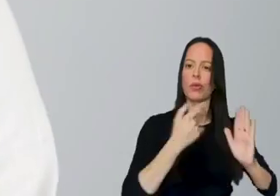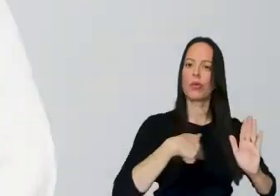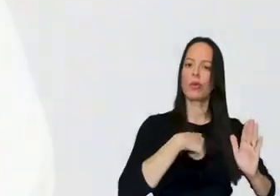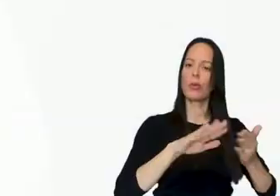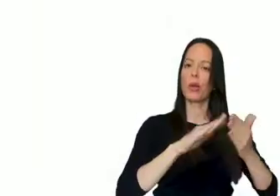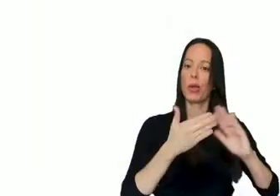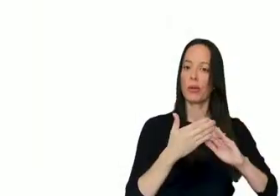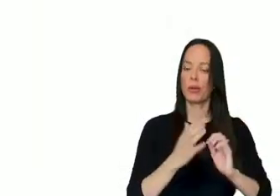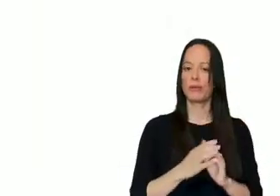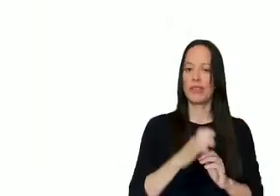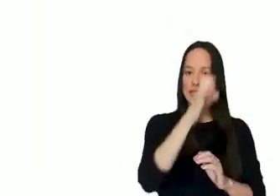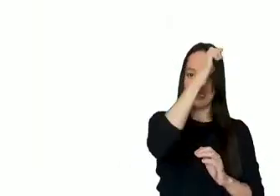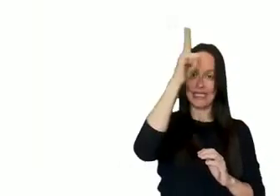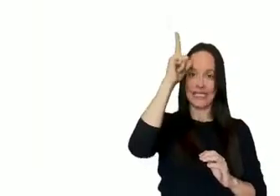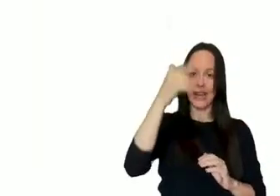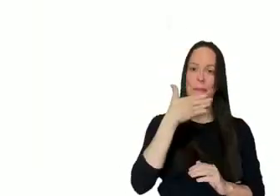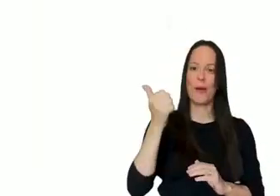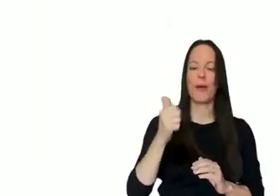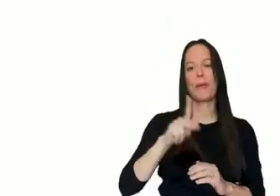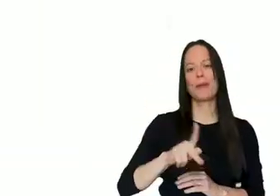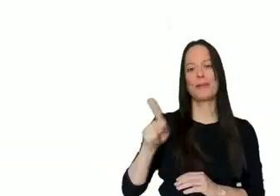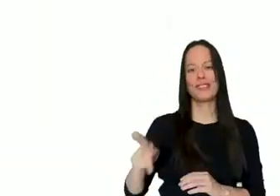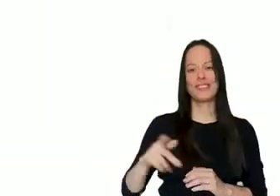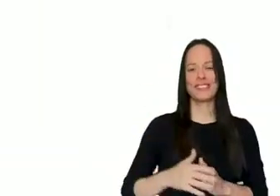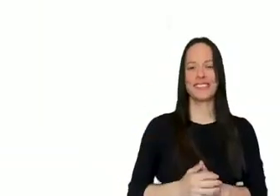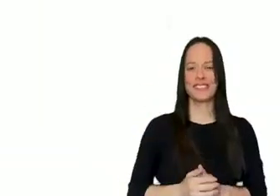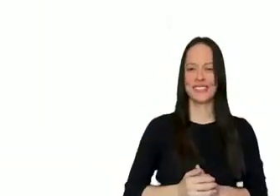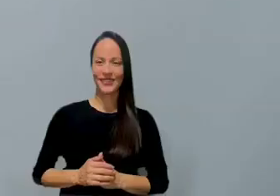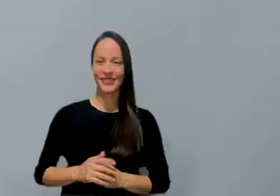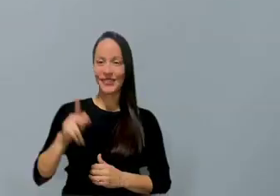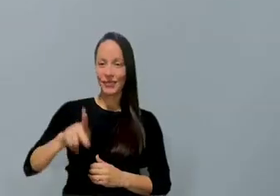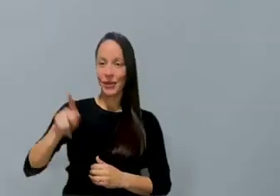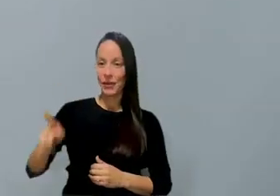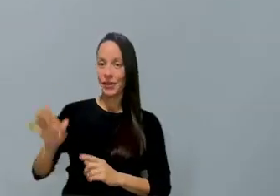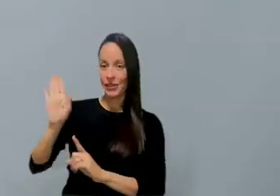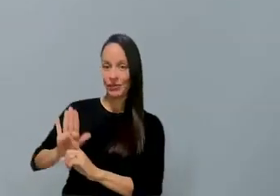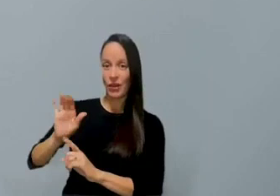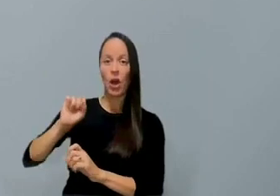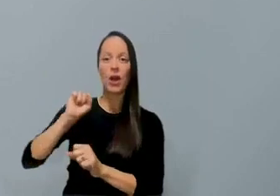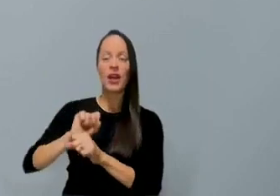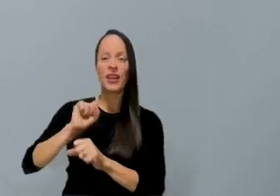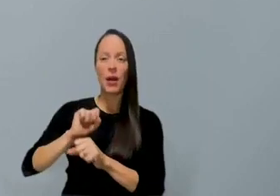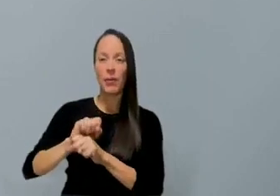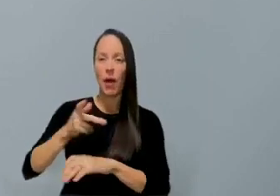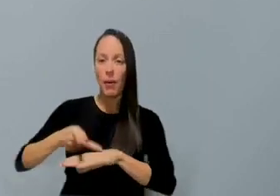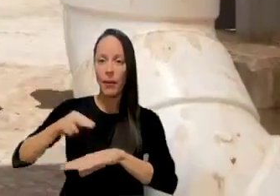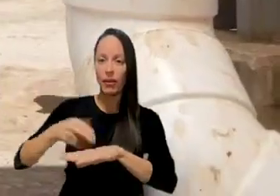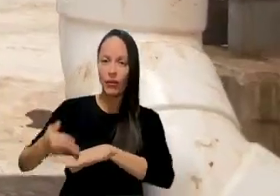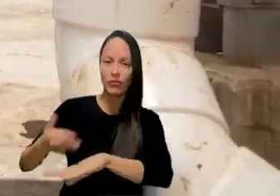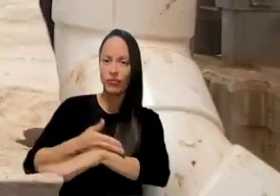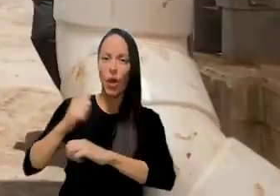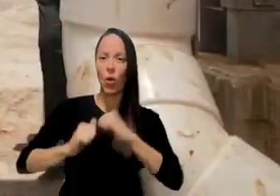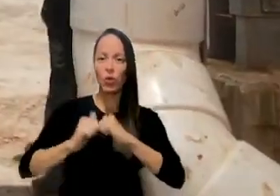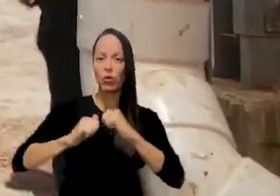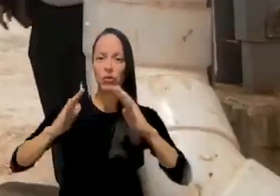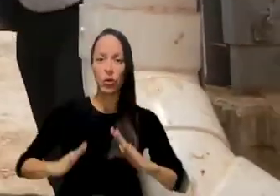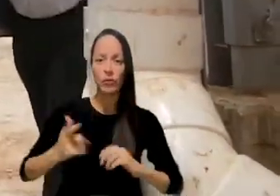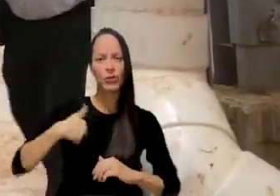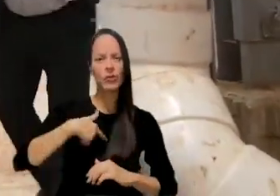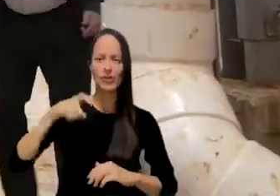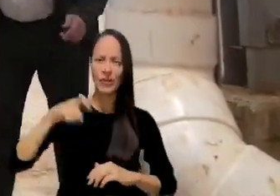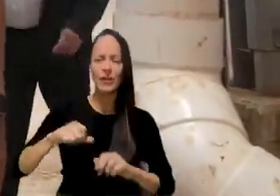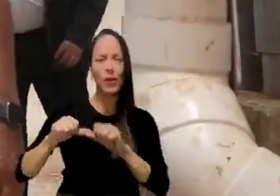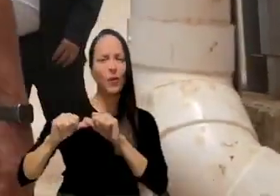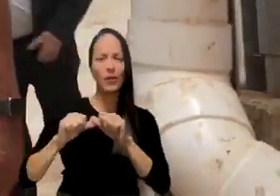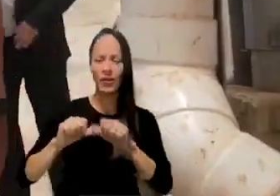el progreso de nuestro pueblo. Si Alex está mejor, con Pierluisi gobernador. Pierluisi ha sido el gobernador de la reconstrucción. Hay que darle continuidad